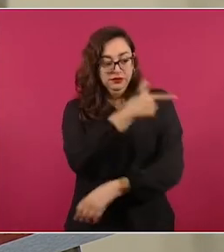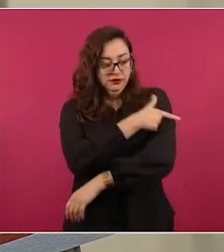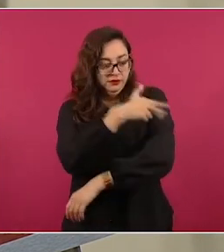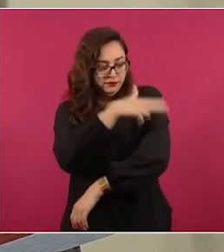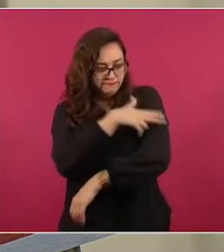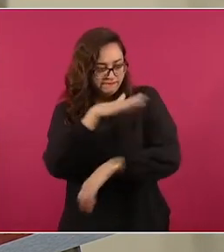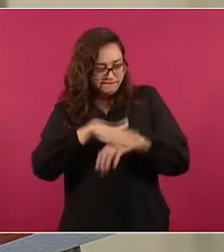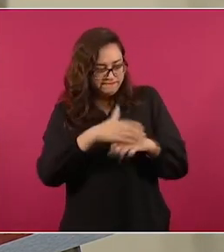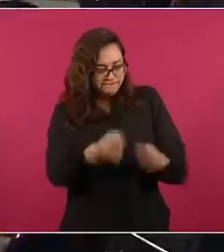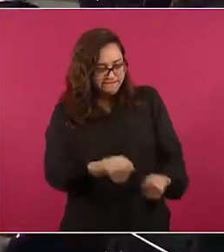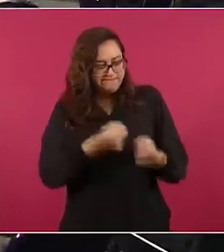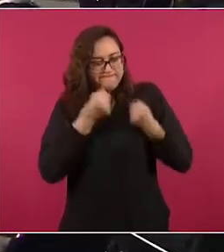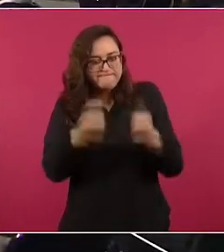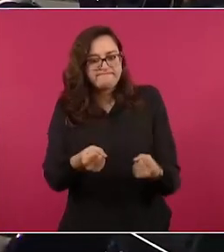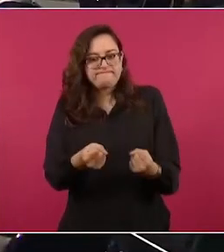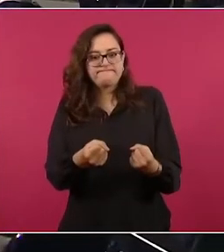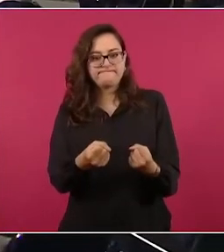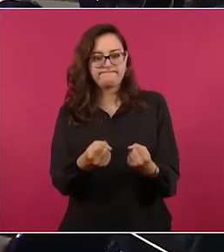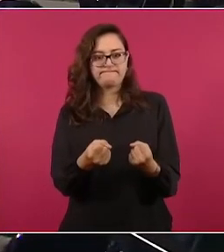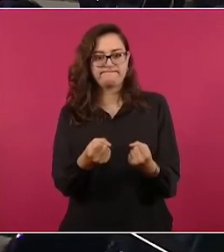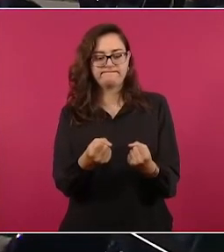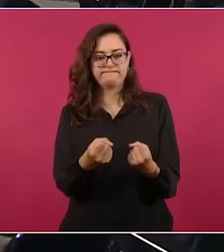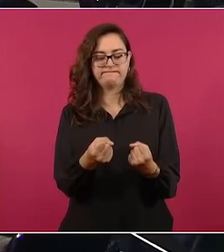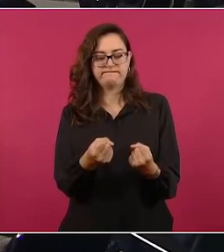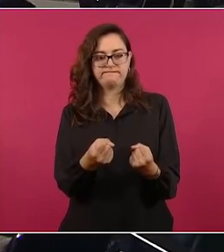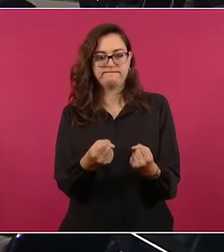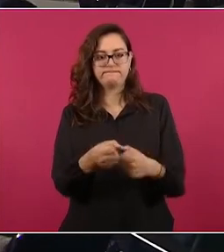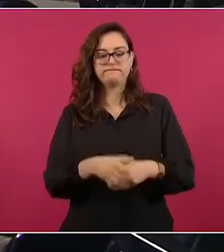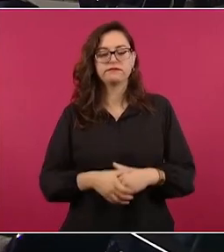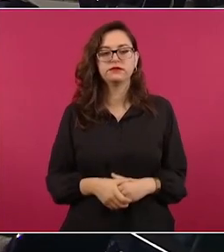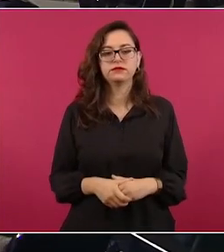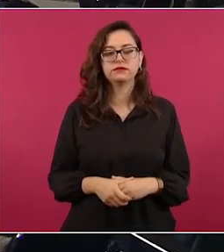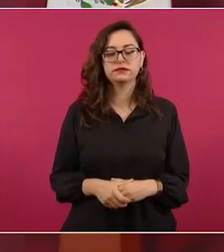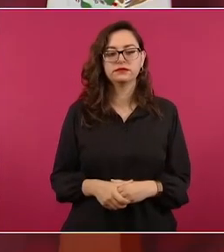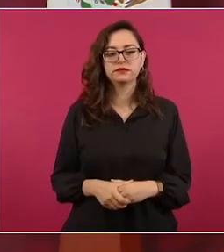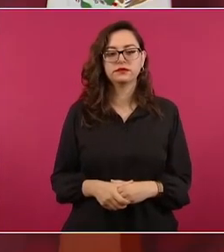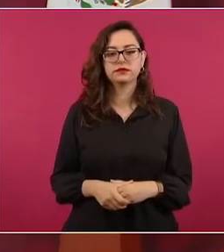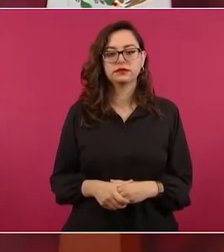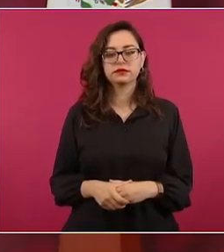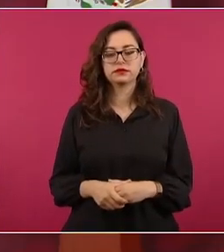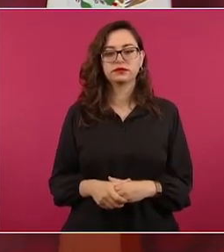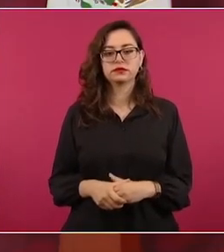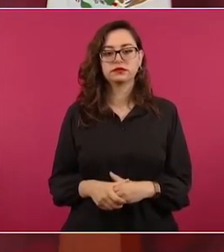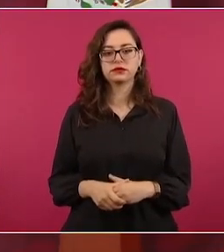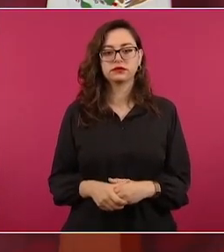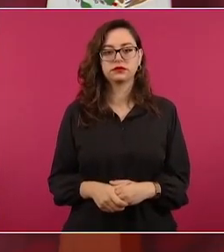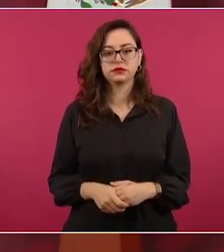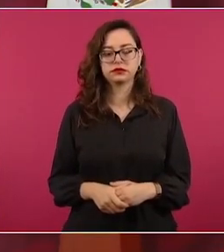Porque nosotros no queremos